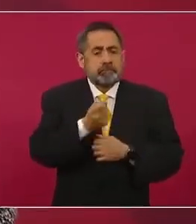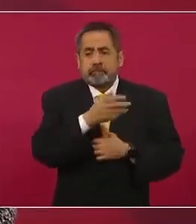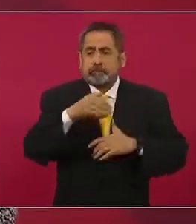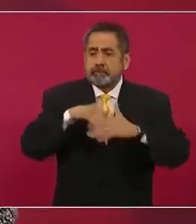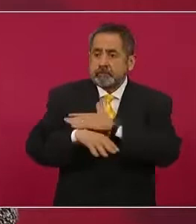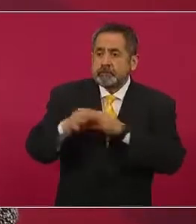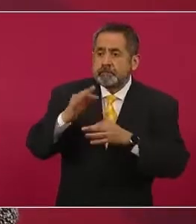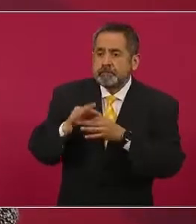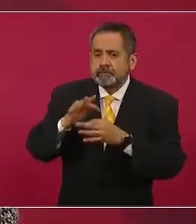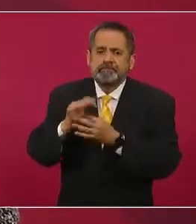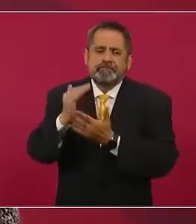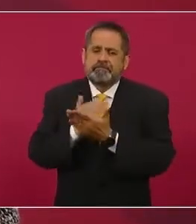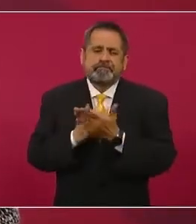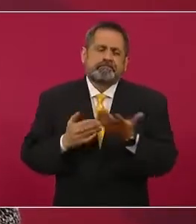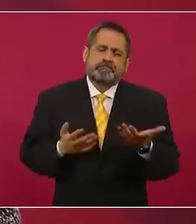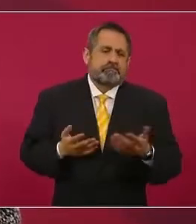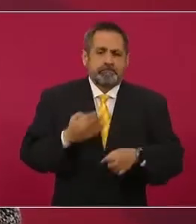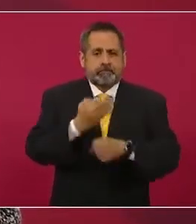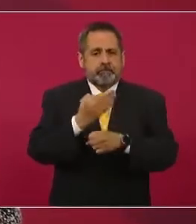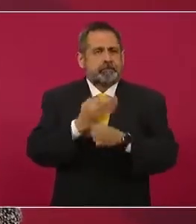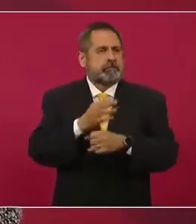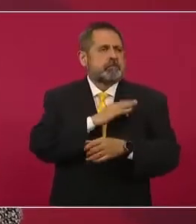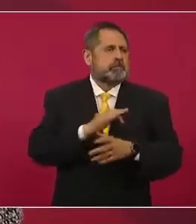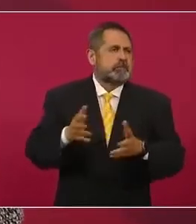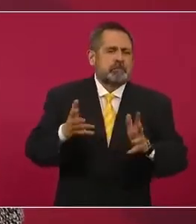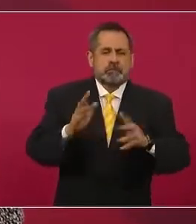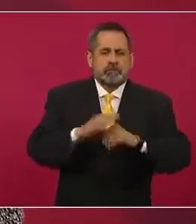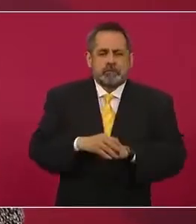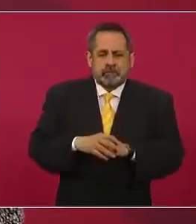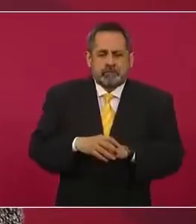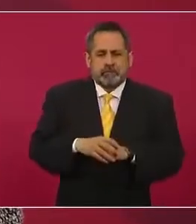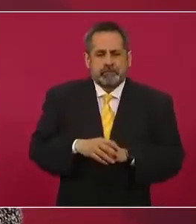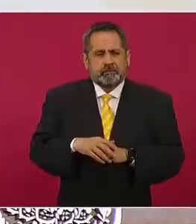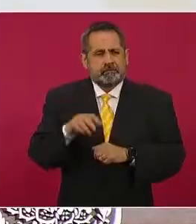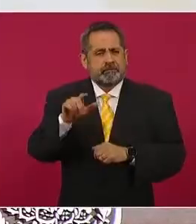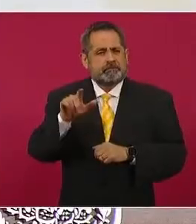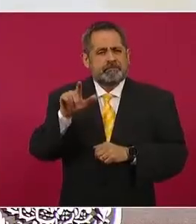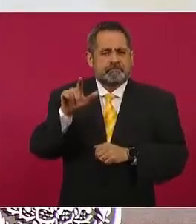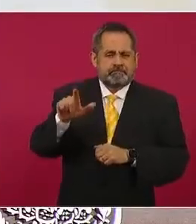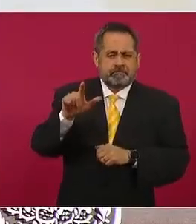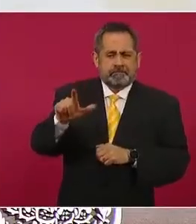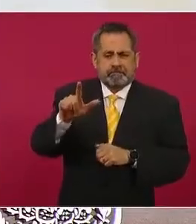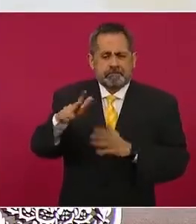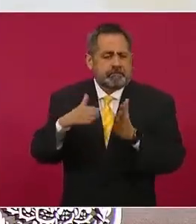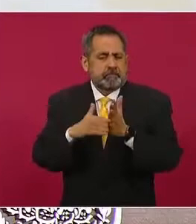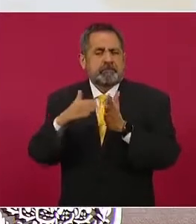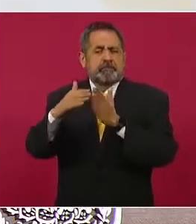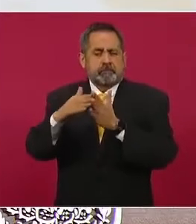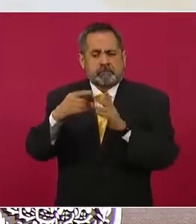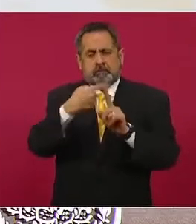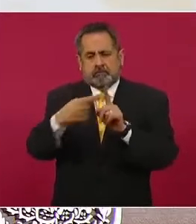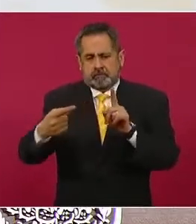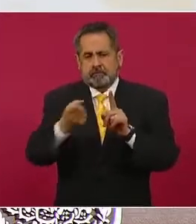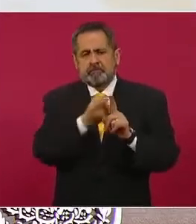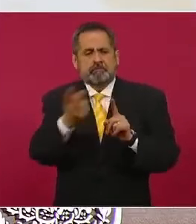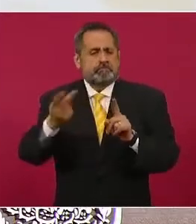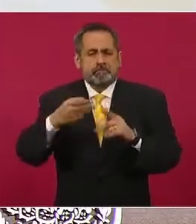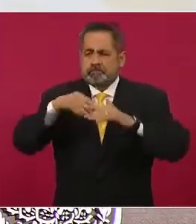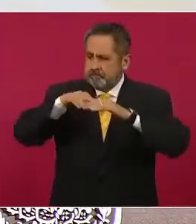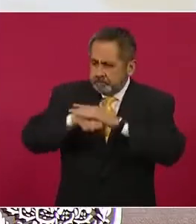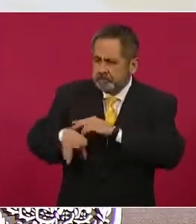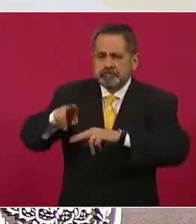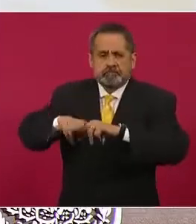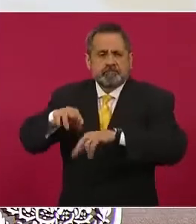alumnos. Ahorita tenemos un aproximado de cerca de 17 millones y medio. En lo que